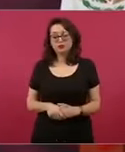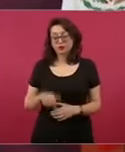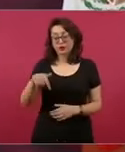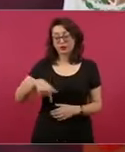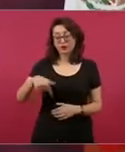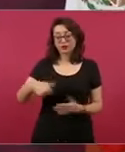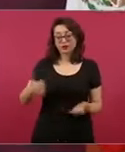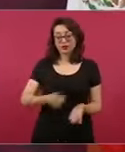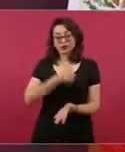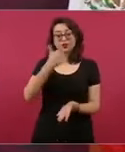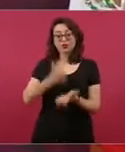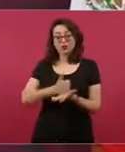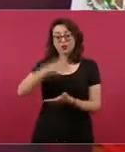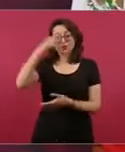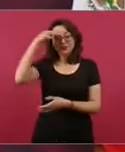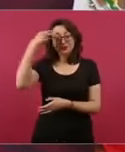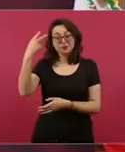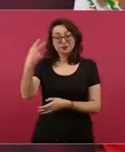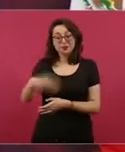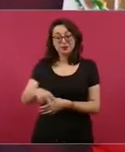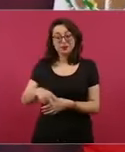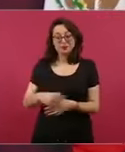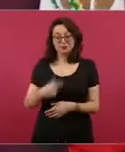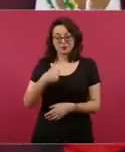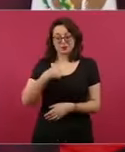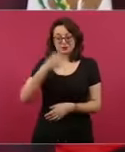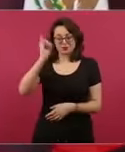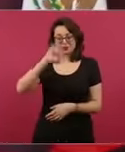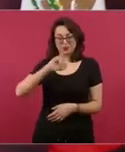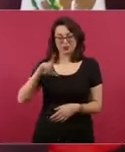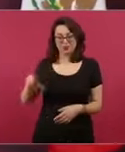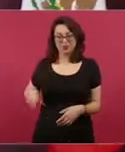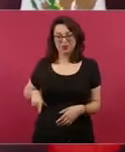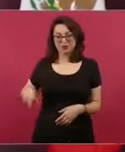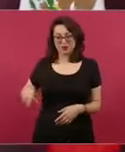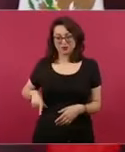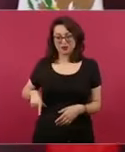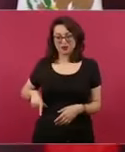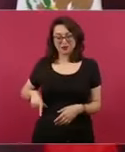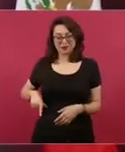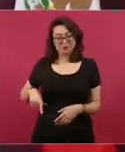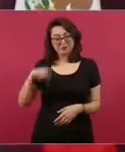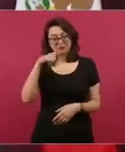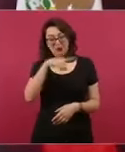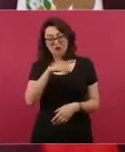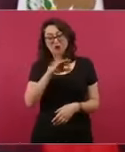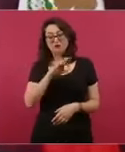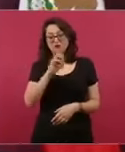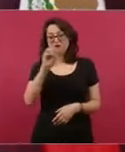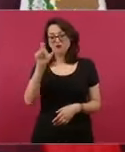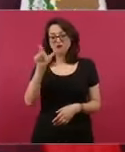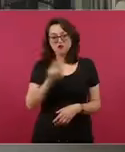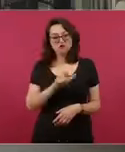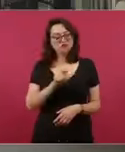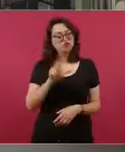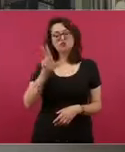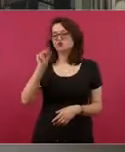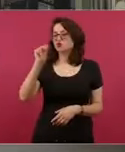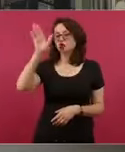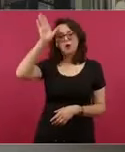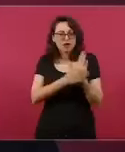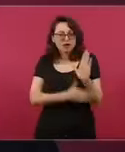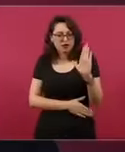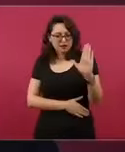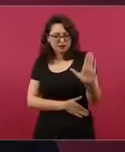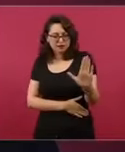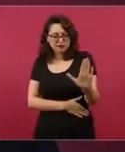debe haber hasta grabaciones, a ver, busquen.